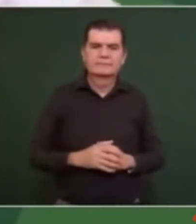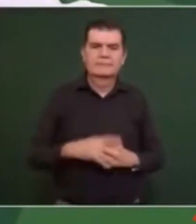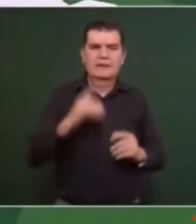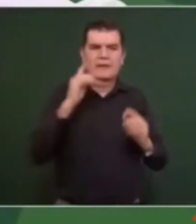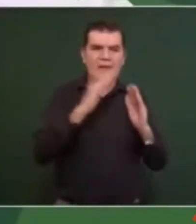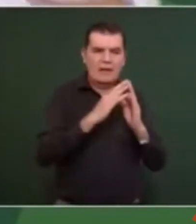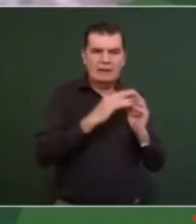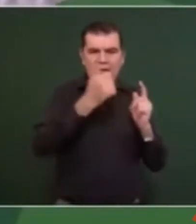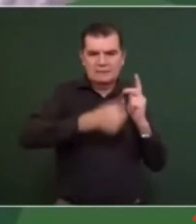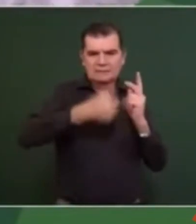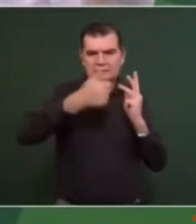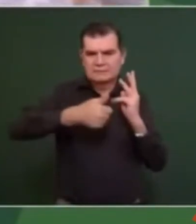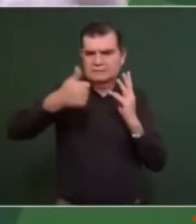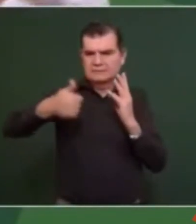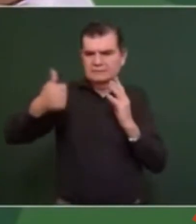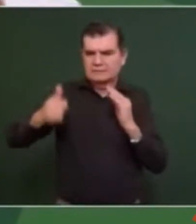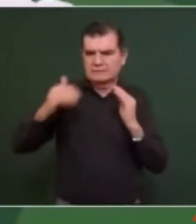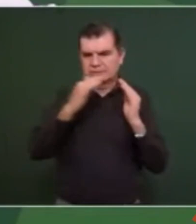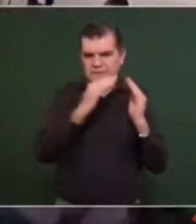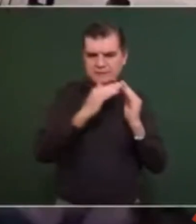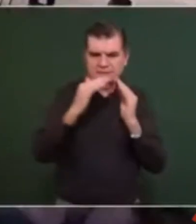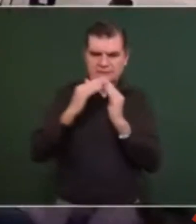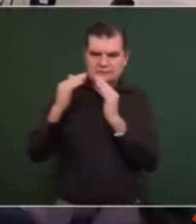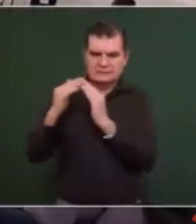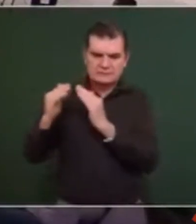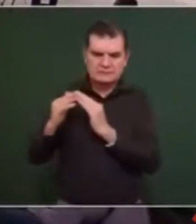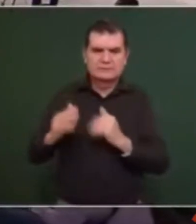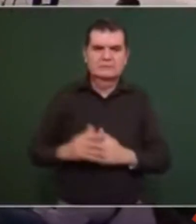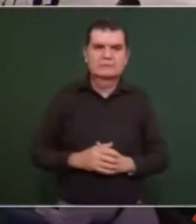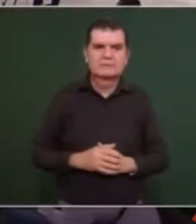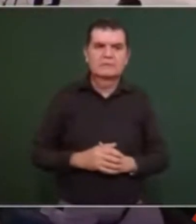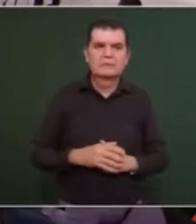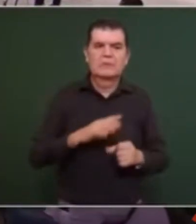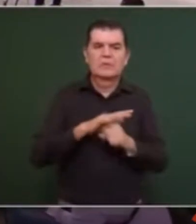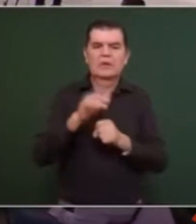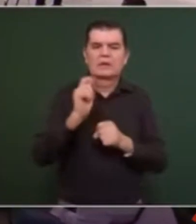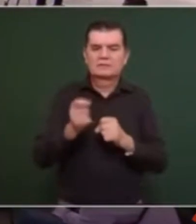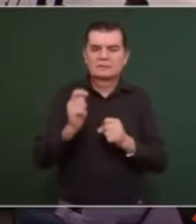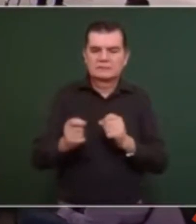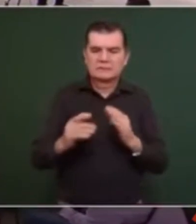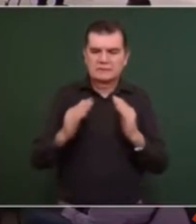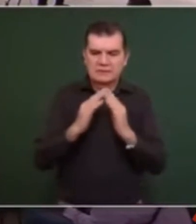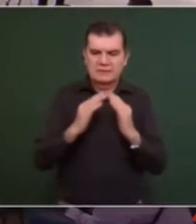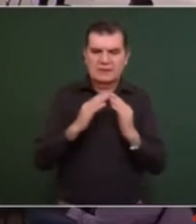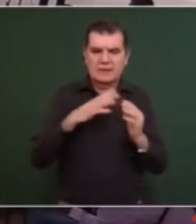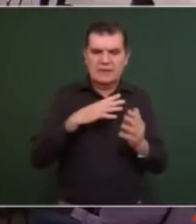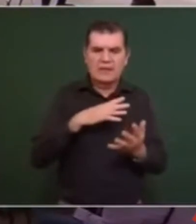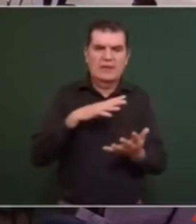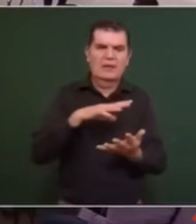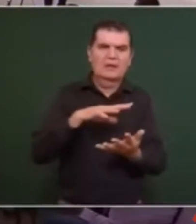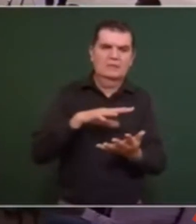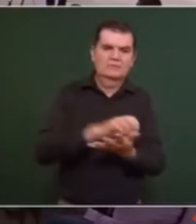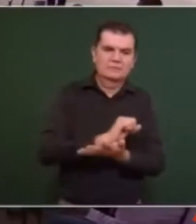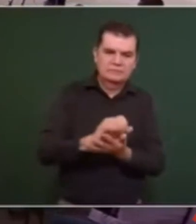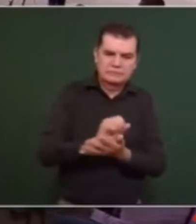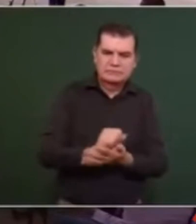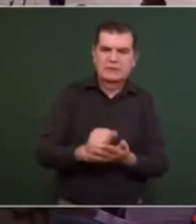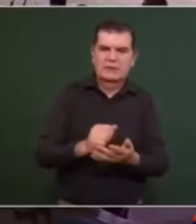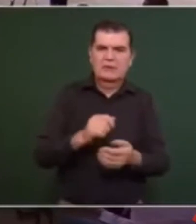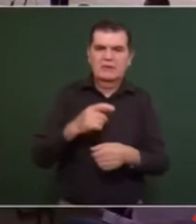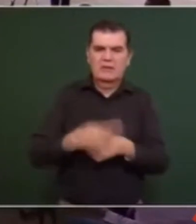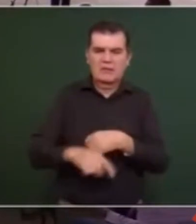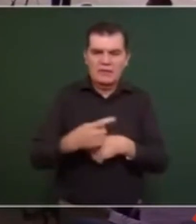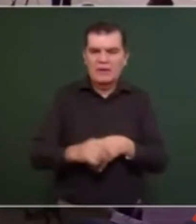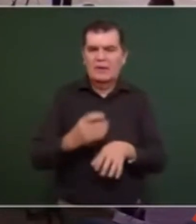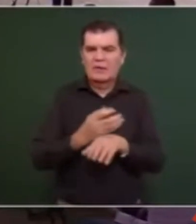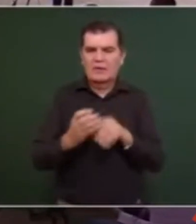por casa y ya sabemos cuáles son las viviendas que tienen más daño, cuáles